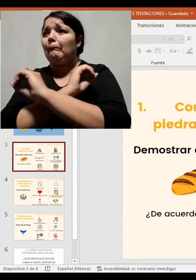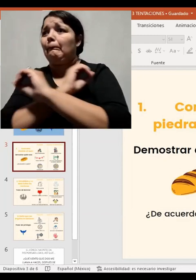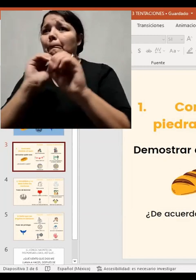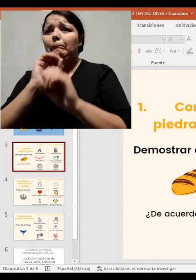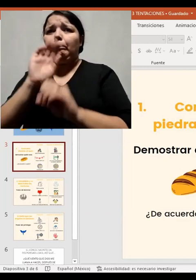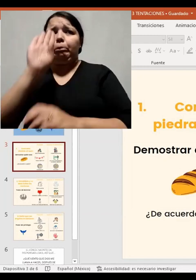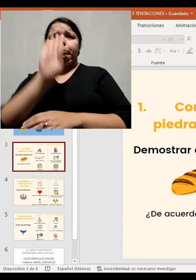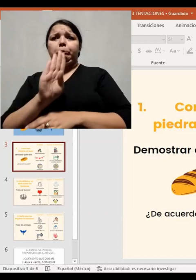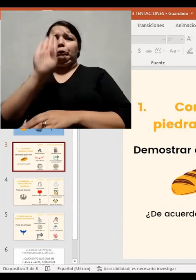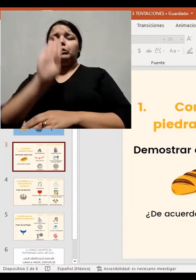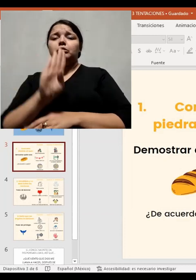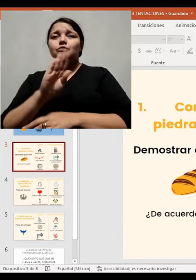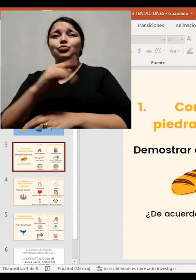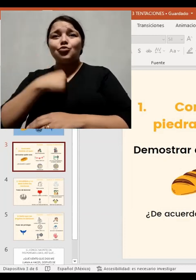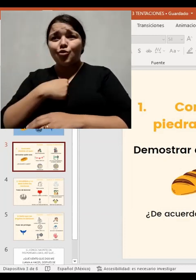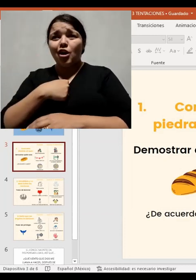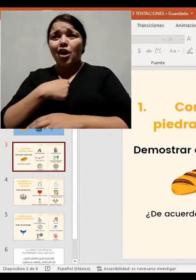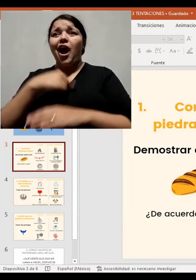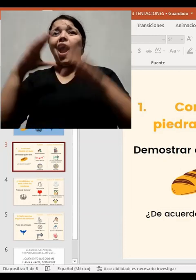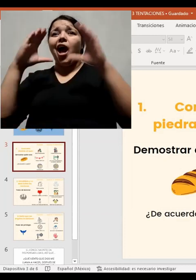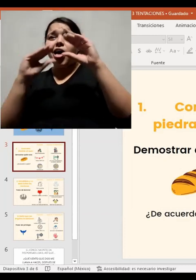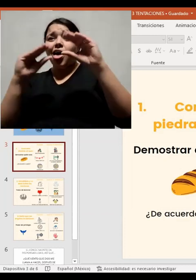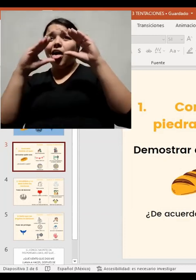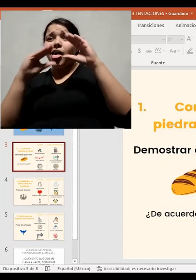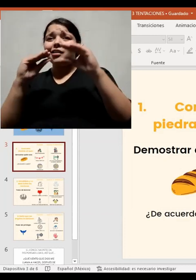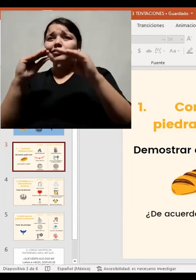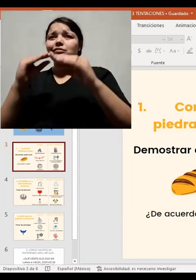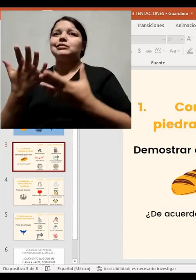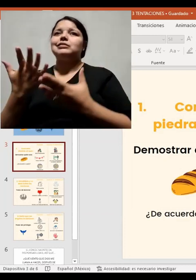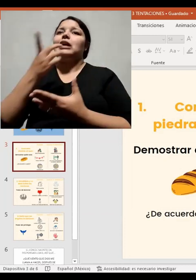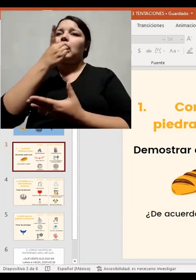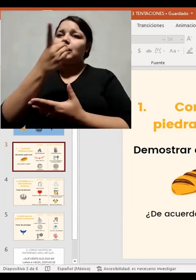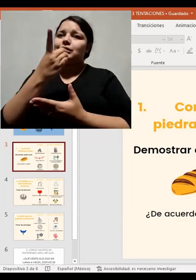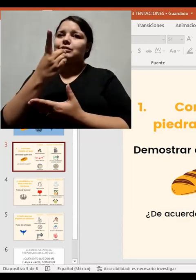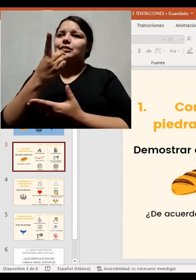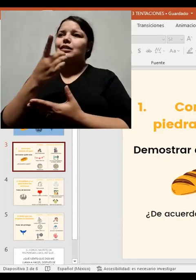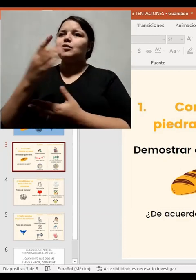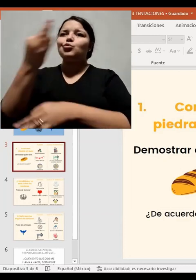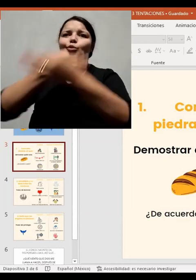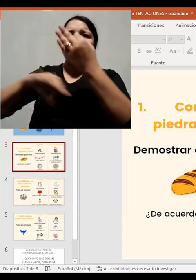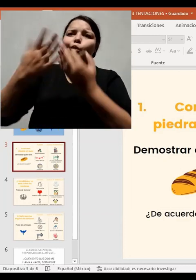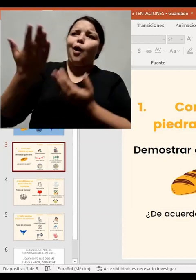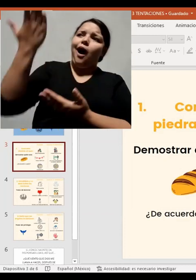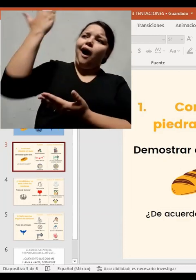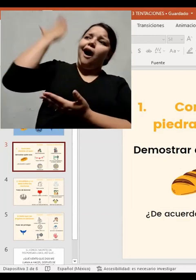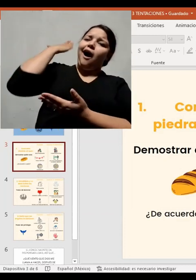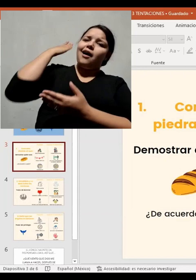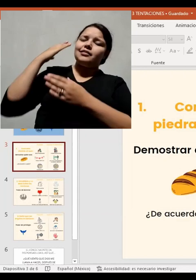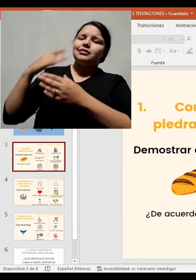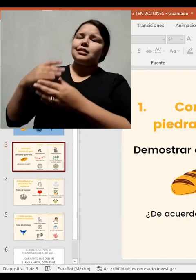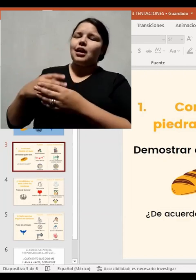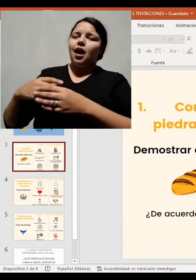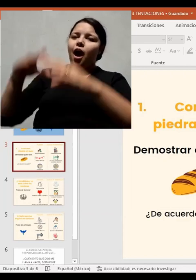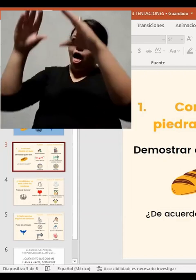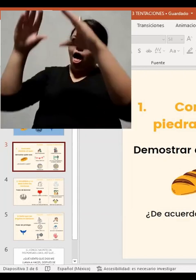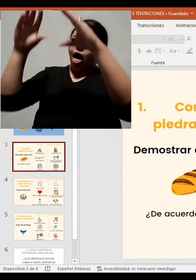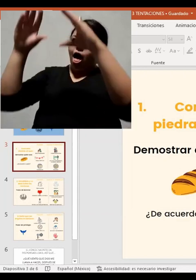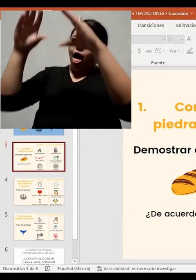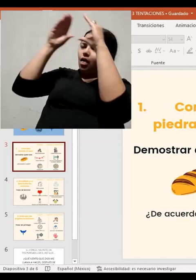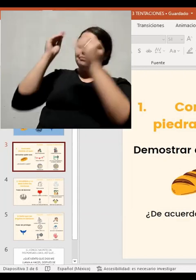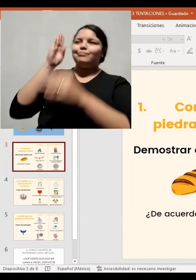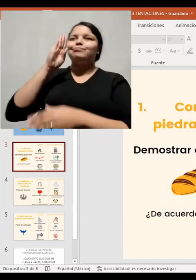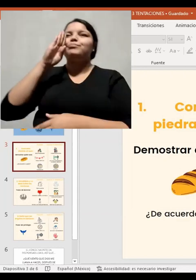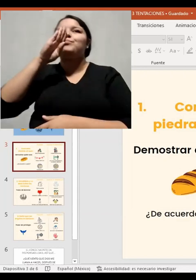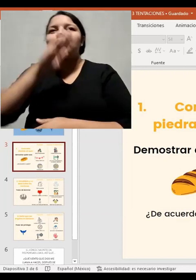Y tengo que enseñarles que lo que les enseñaron está mal, para que puedan construir una relación de verdad. Y en qué sean,